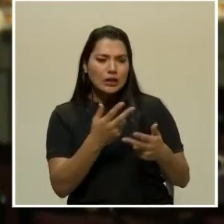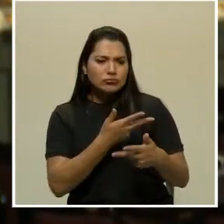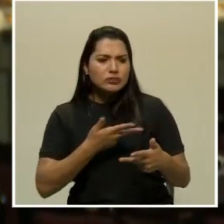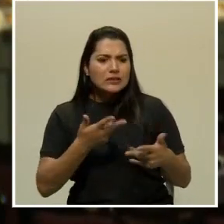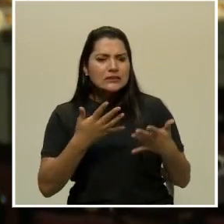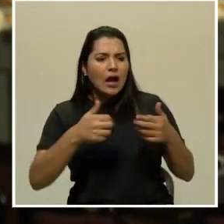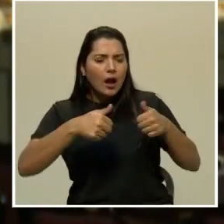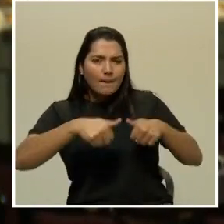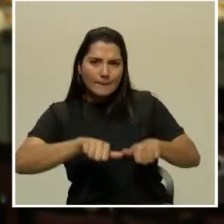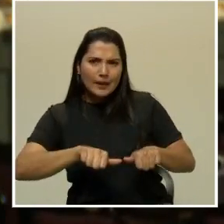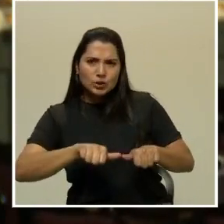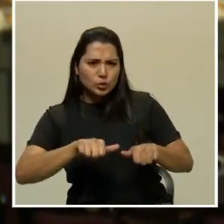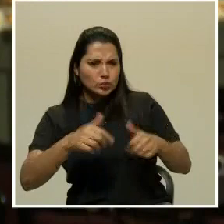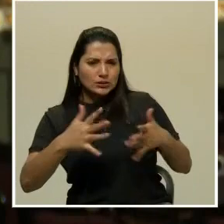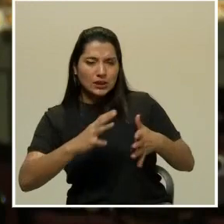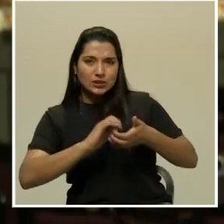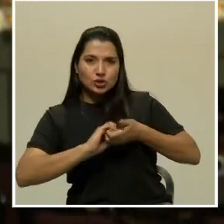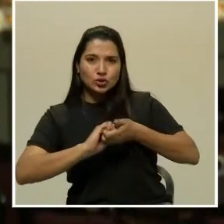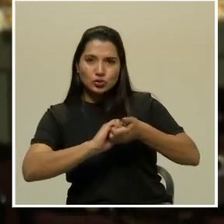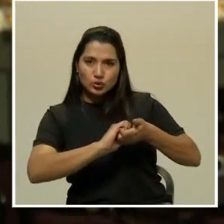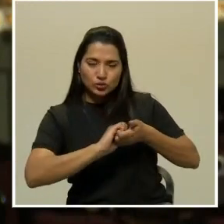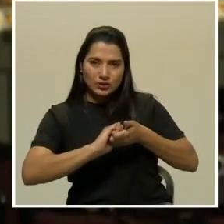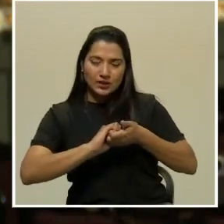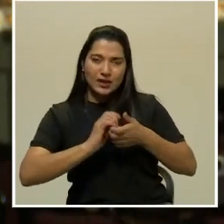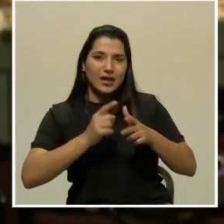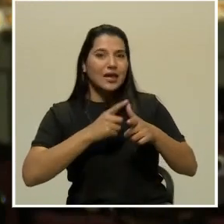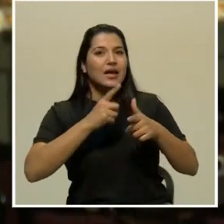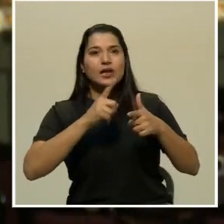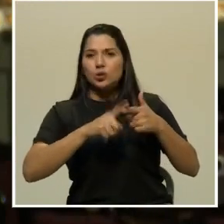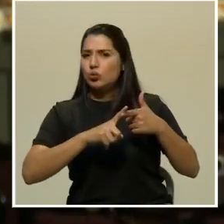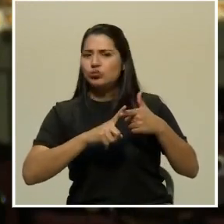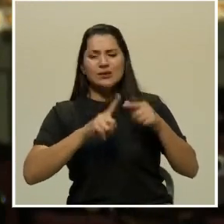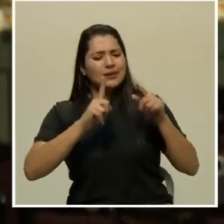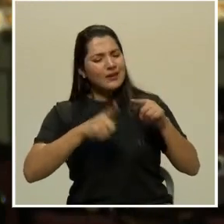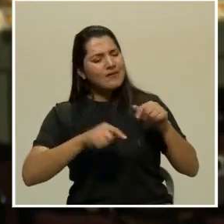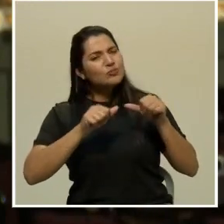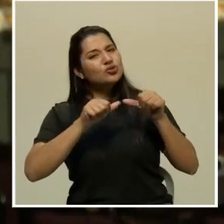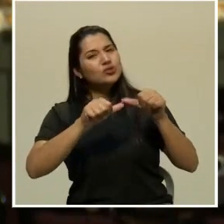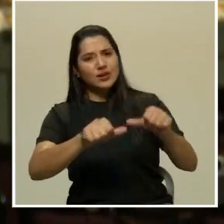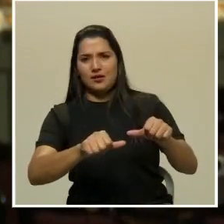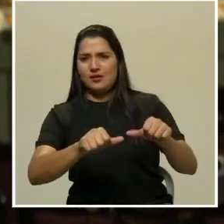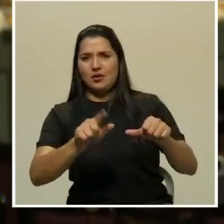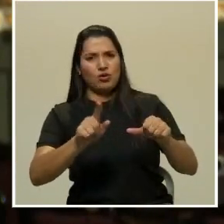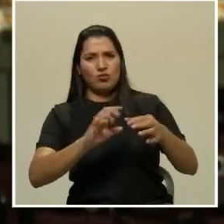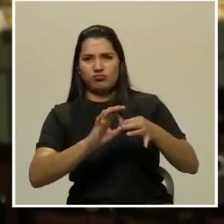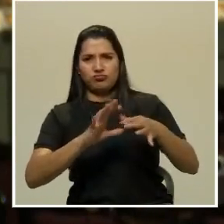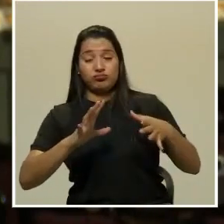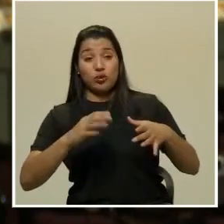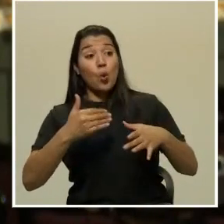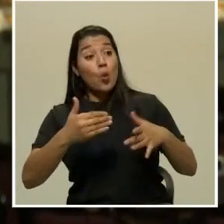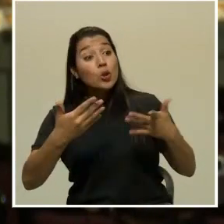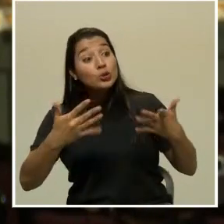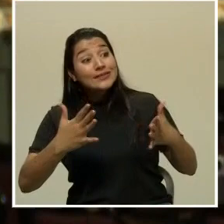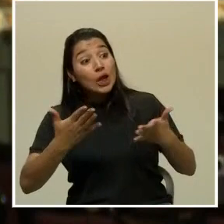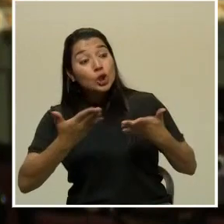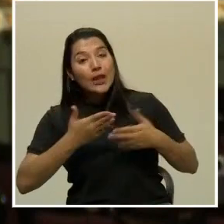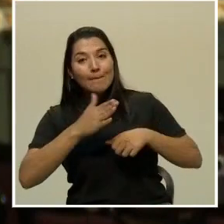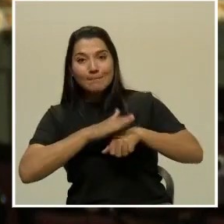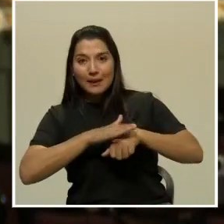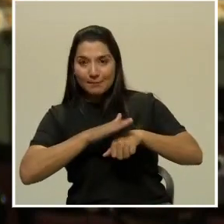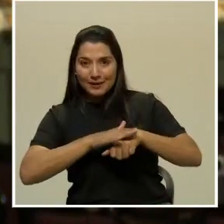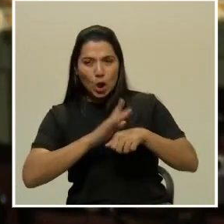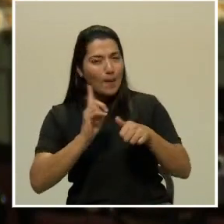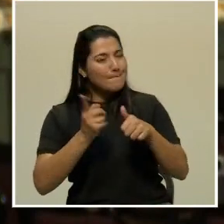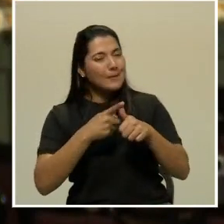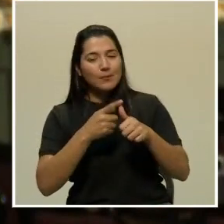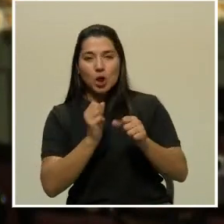que tiene que estar por encima de lo que suceda. Entonces, en el momento que nos digan, lo primero que vamos a programar es